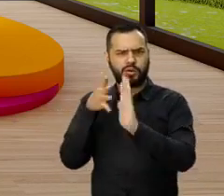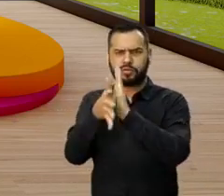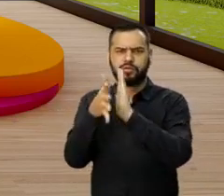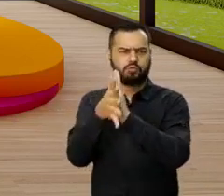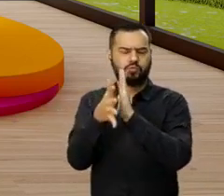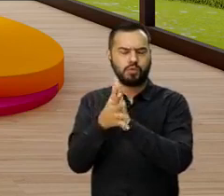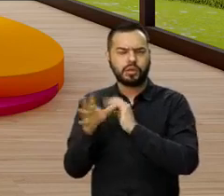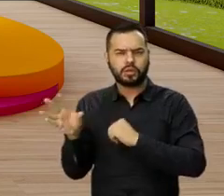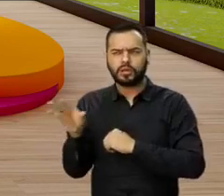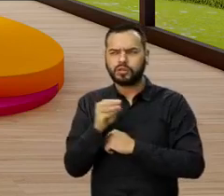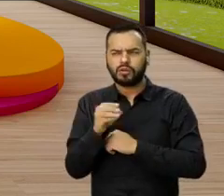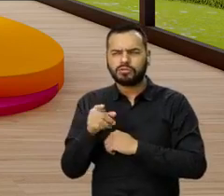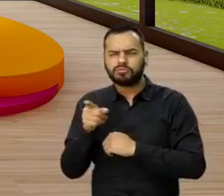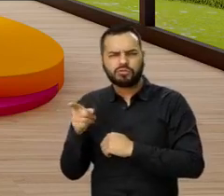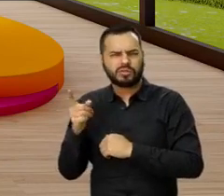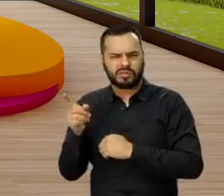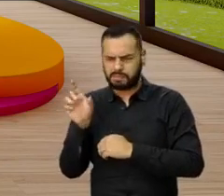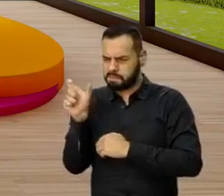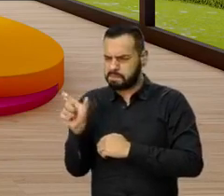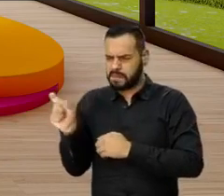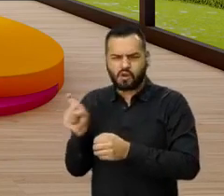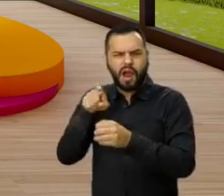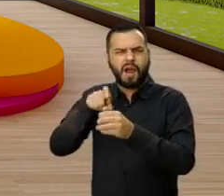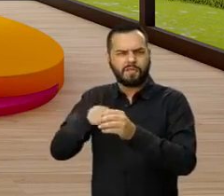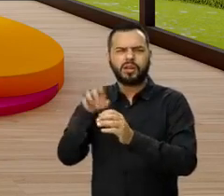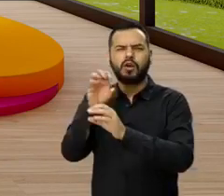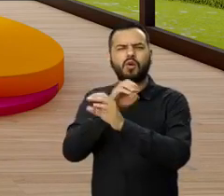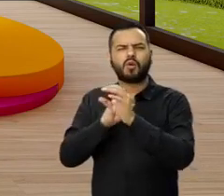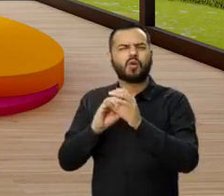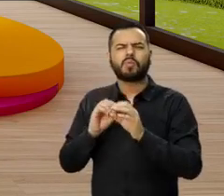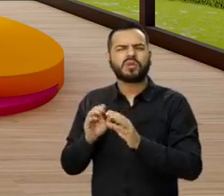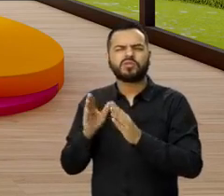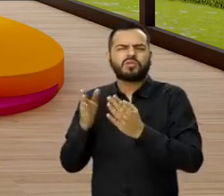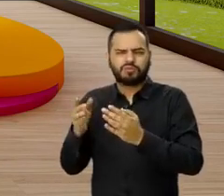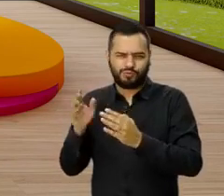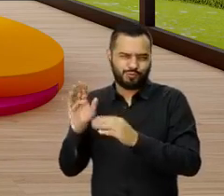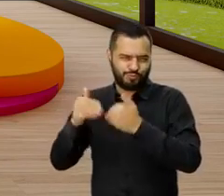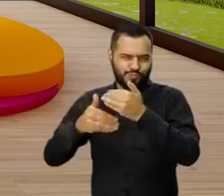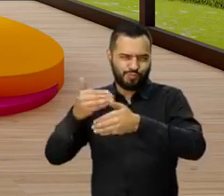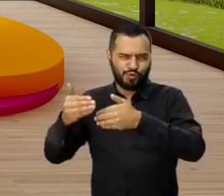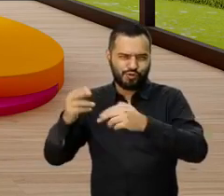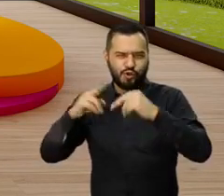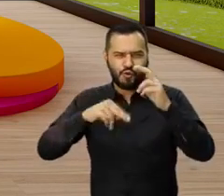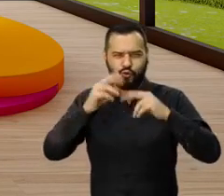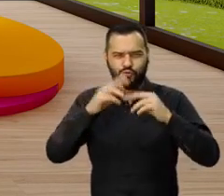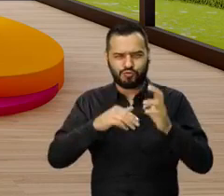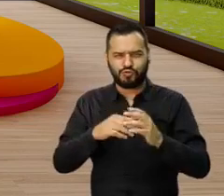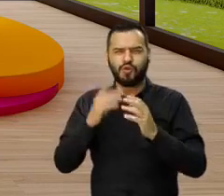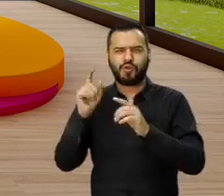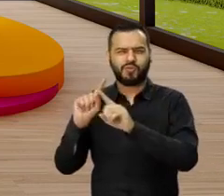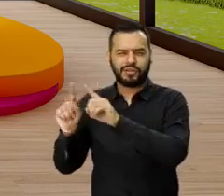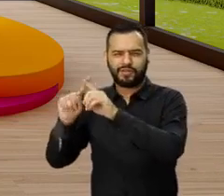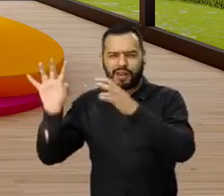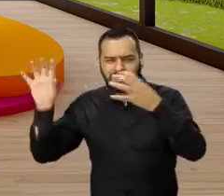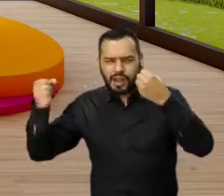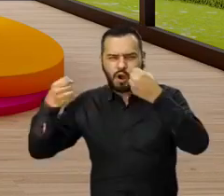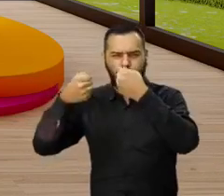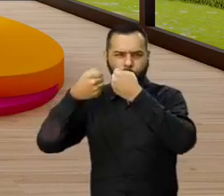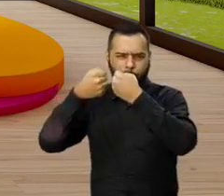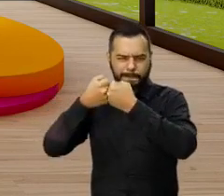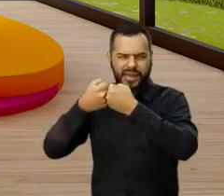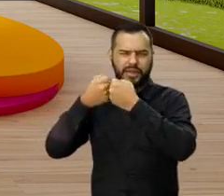contando, ¿qué tienes para nuestros afiliados puntualmente en el marco del programa de constructoras e inmobiliarias aliadas de